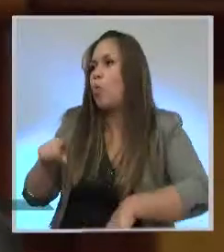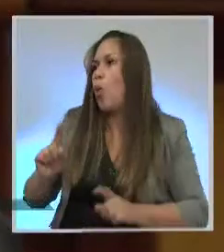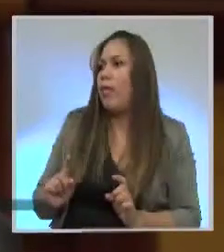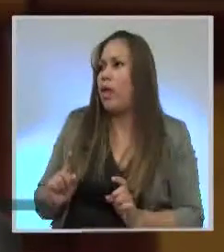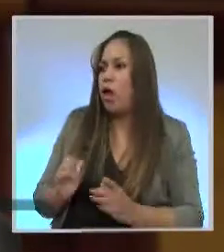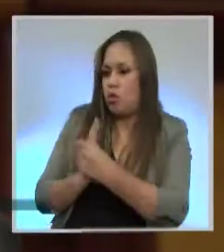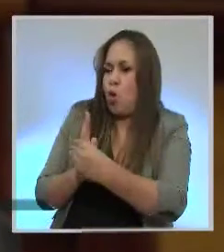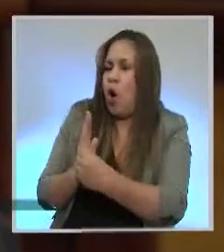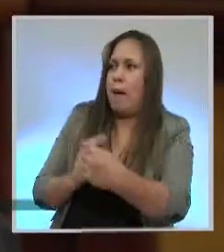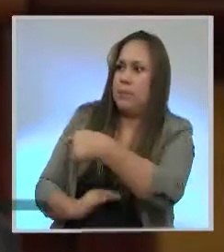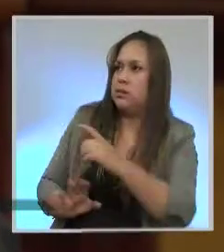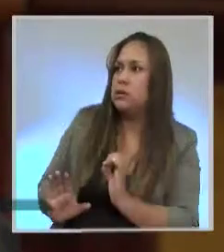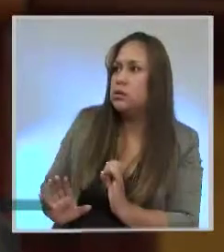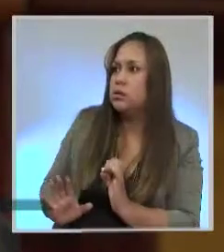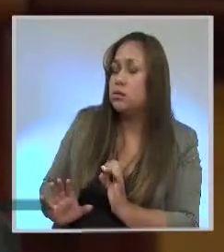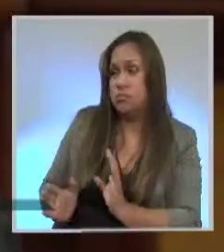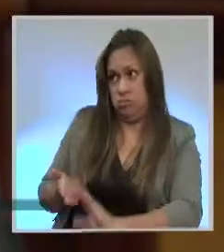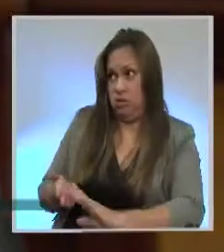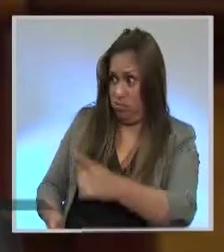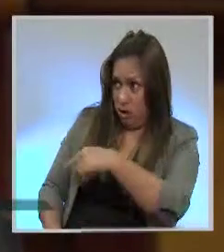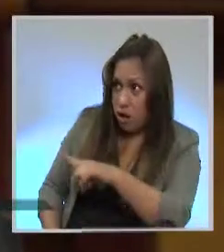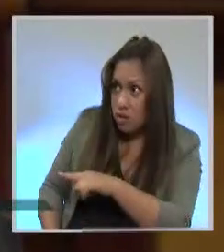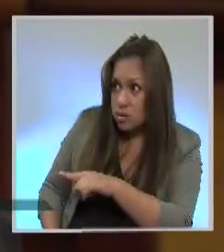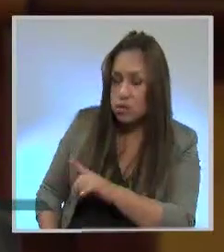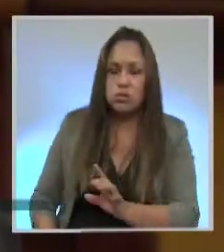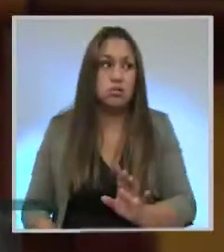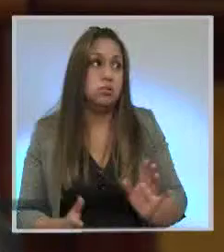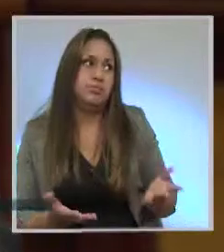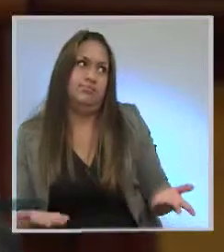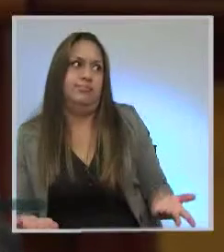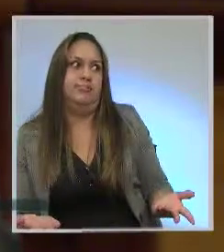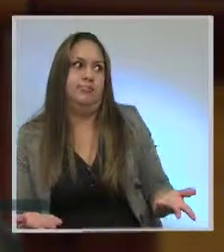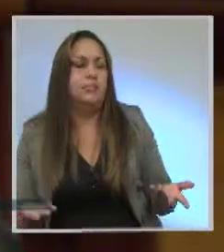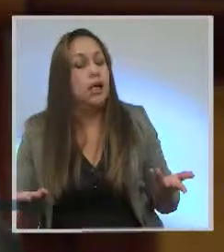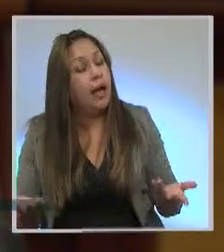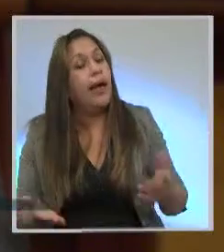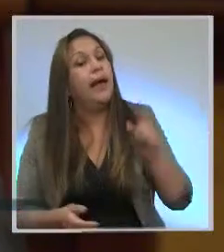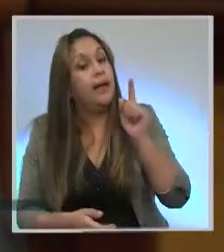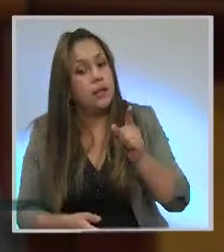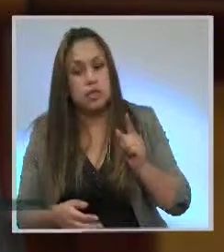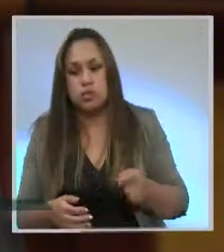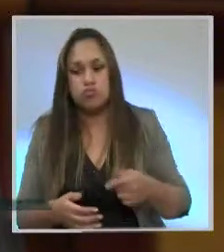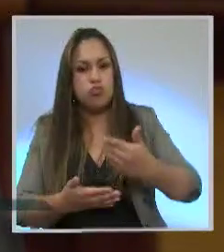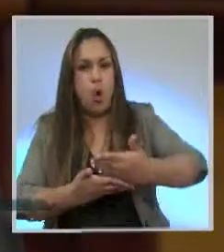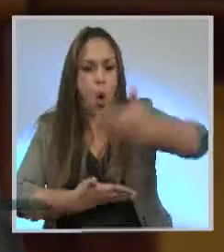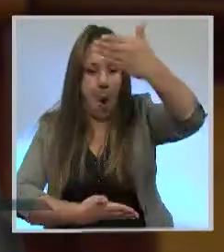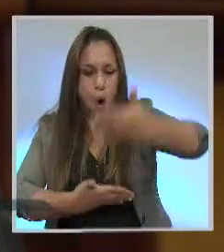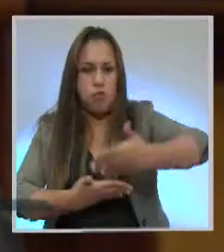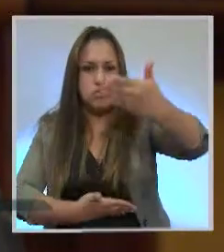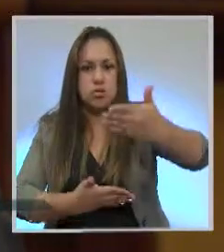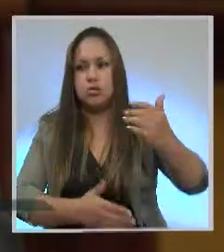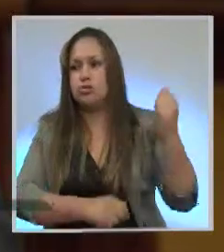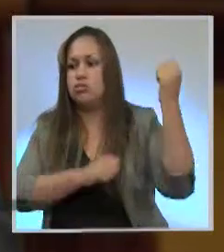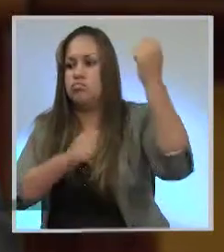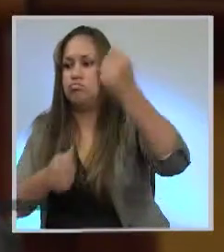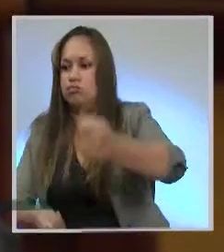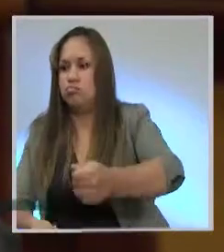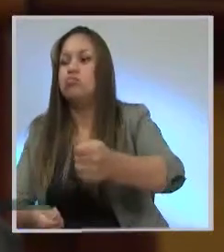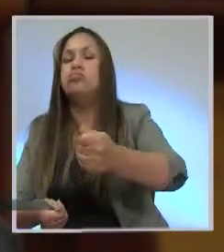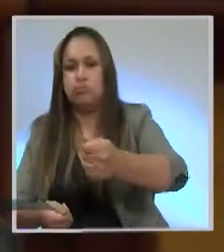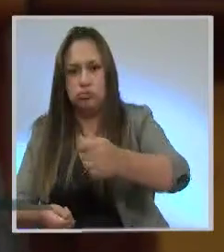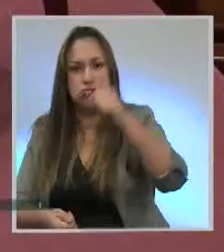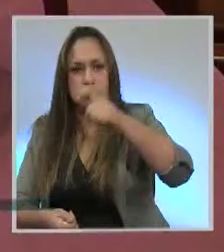Le insisto, entonces será que la resolución se base en el oficio presentado y resuelvan devolver el proyecto.